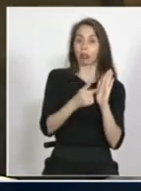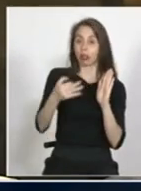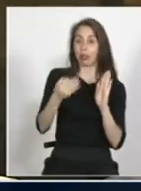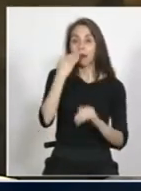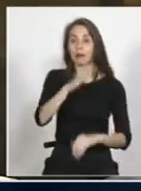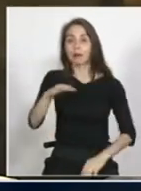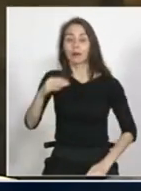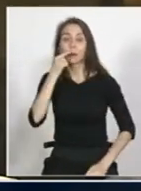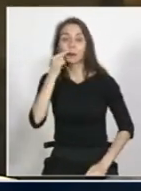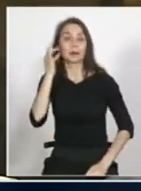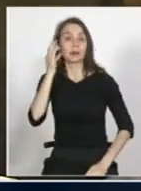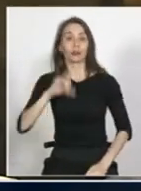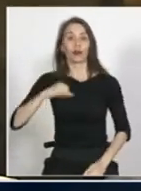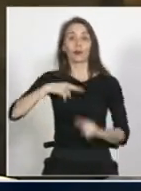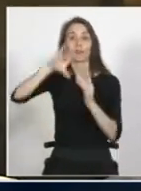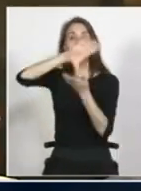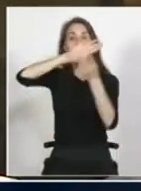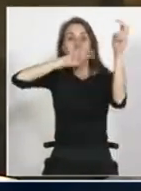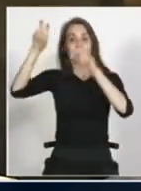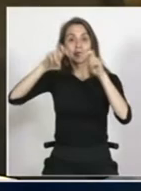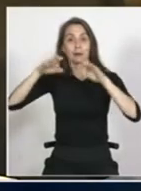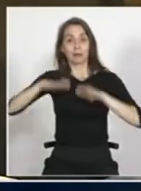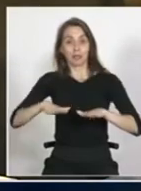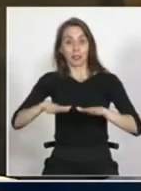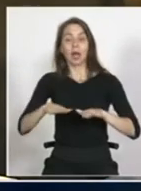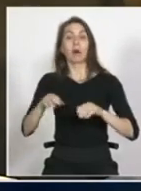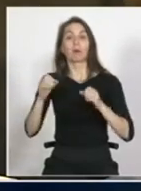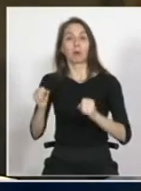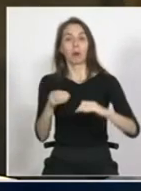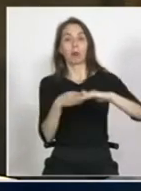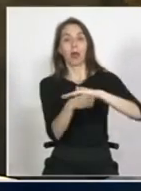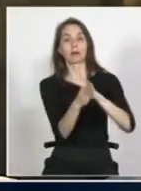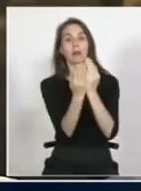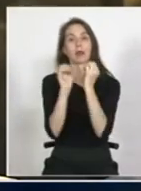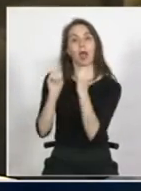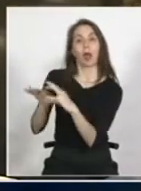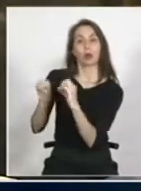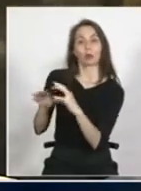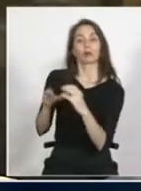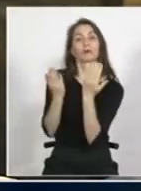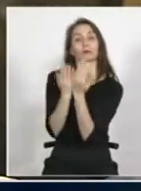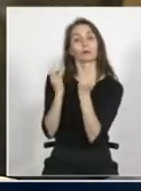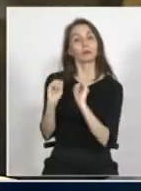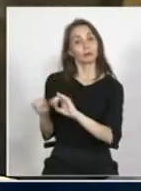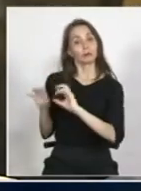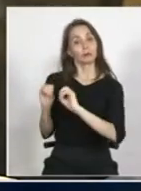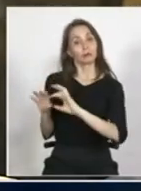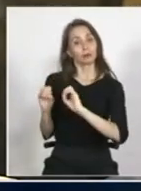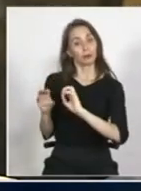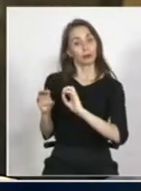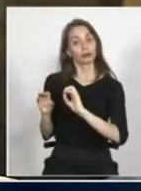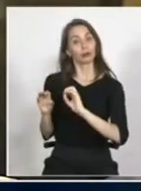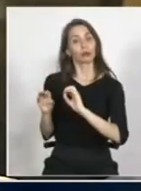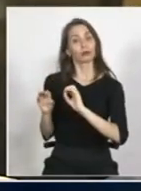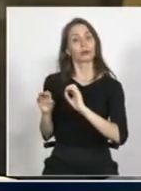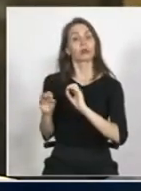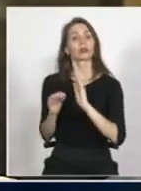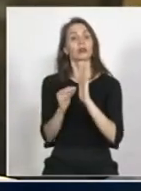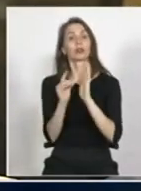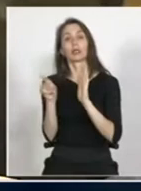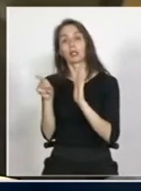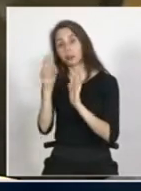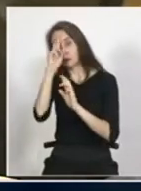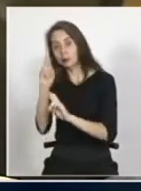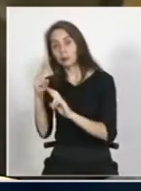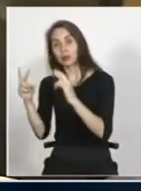niñas y adolescentes migrantes el acceso al derecho a la educación, y a que esta educación contemple ciertas características